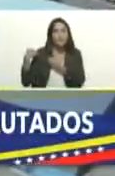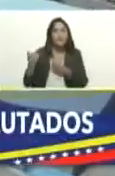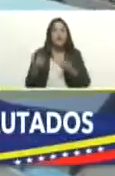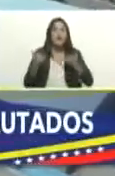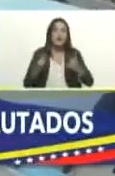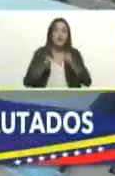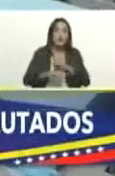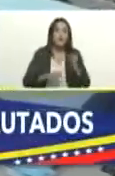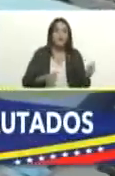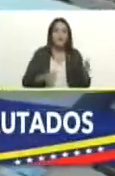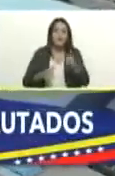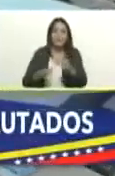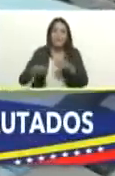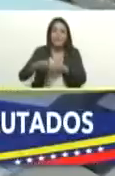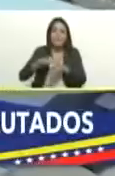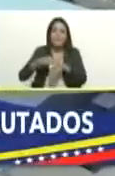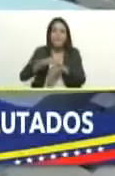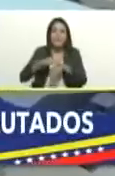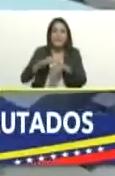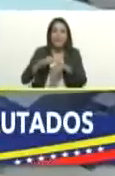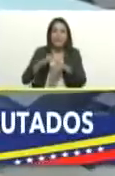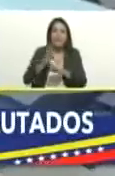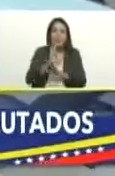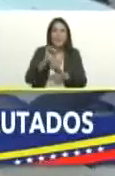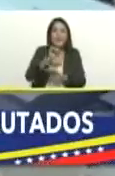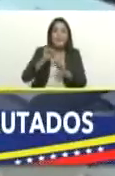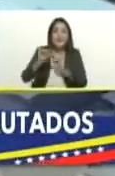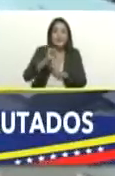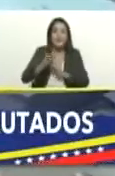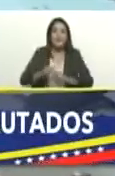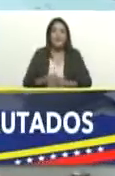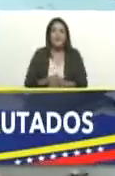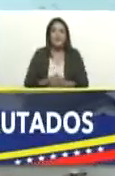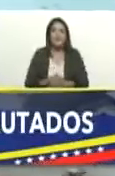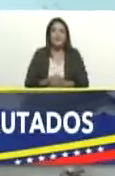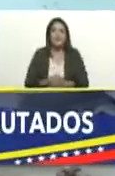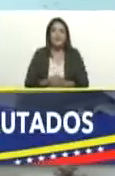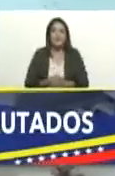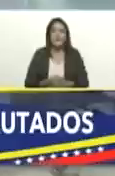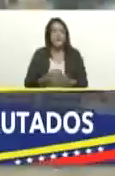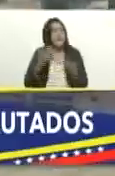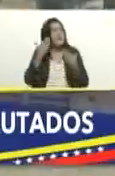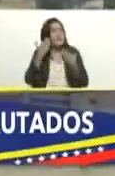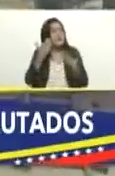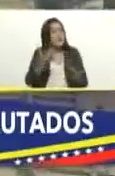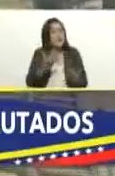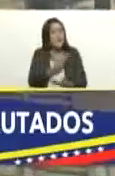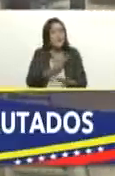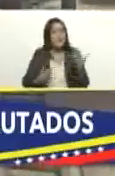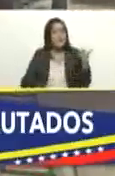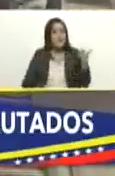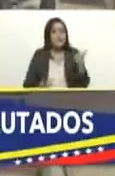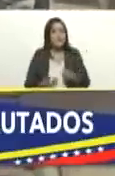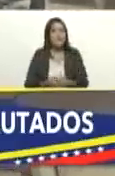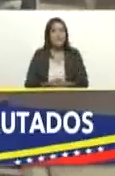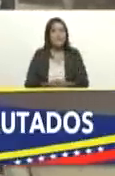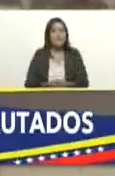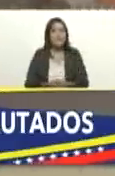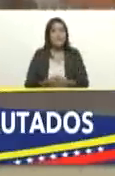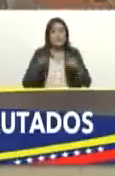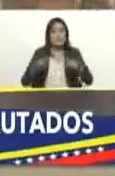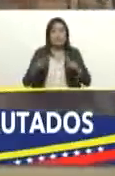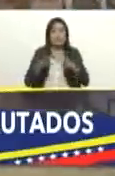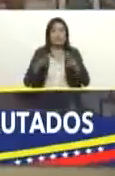presidente al ministro de ecosocialismo también saludos presidente aquí en este galpón